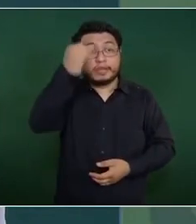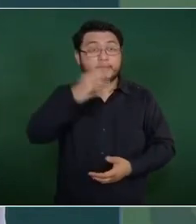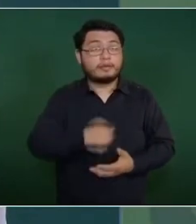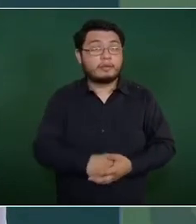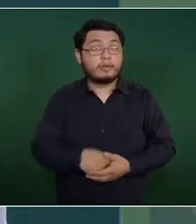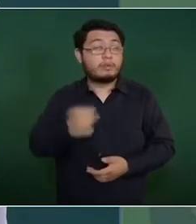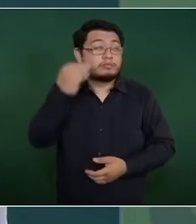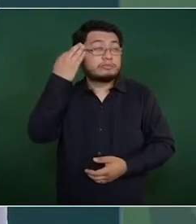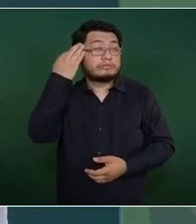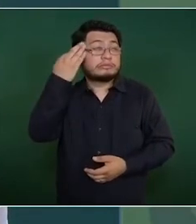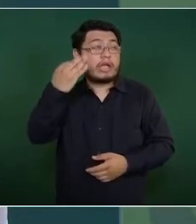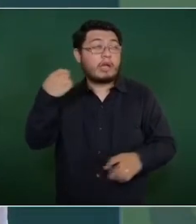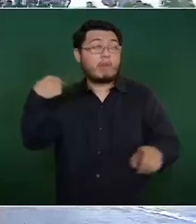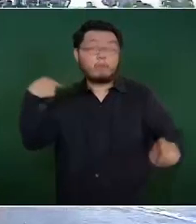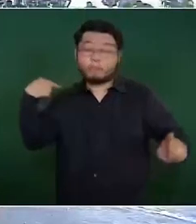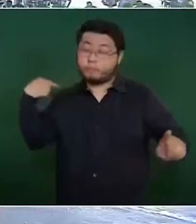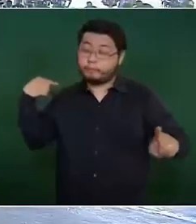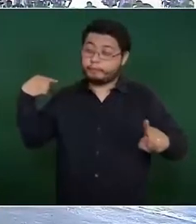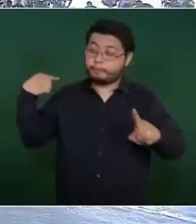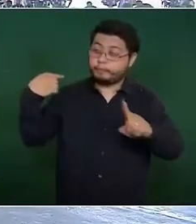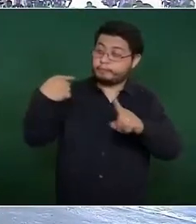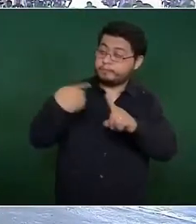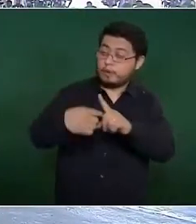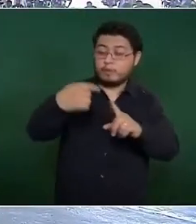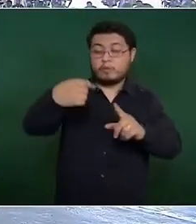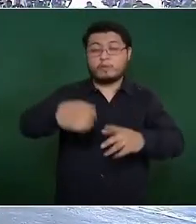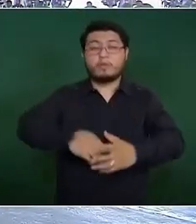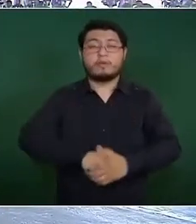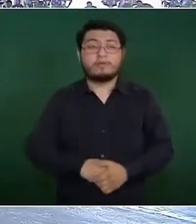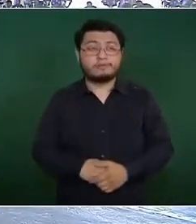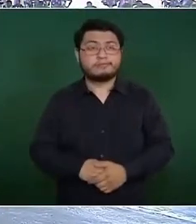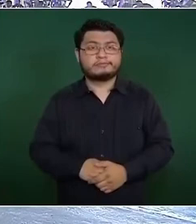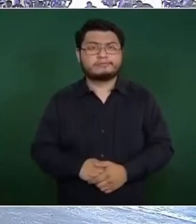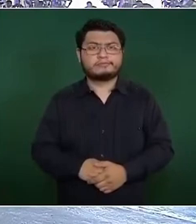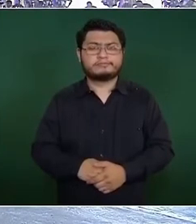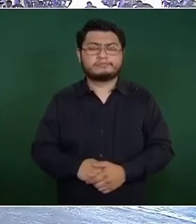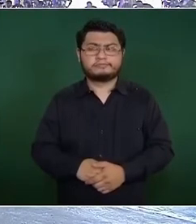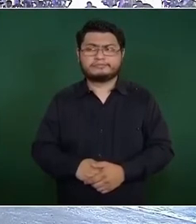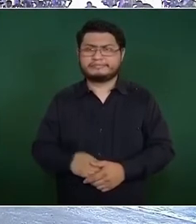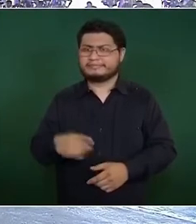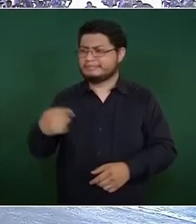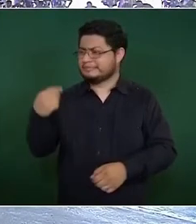de de muchos fraudes.